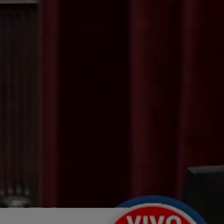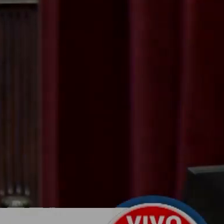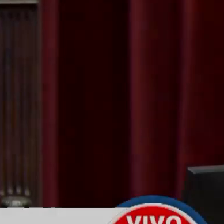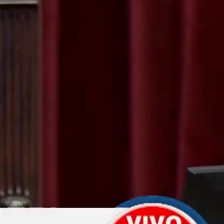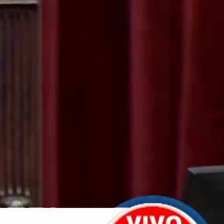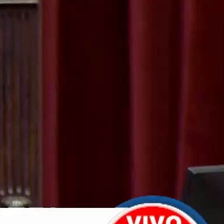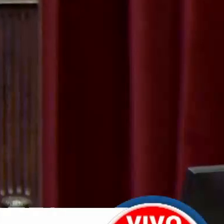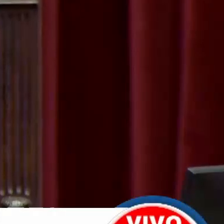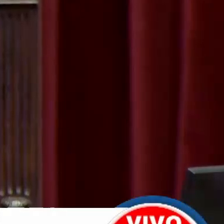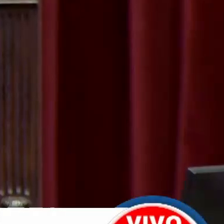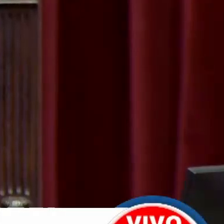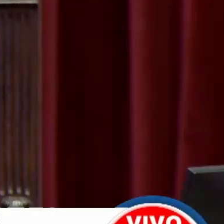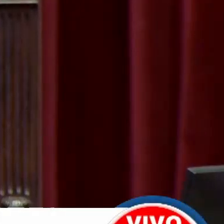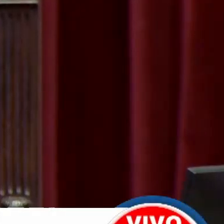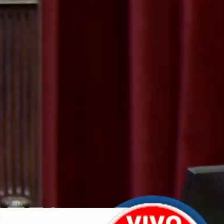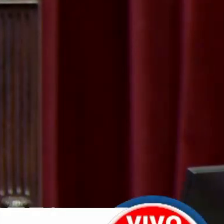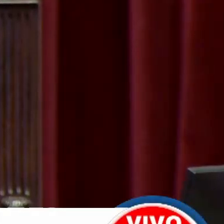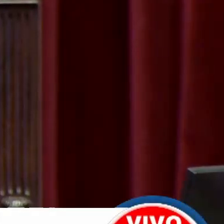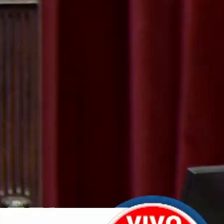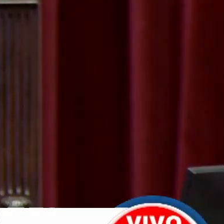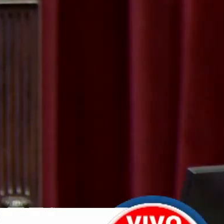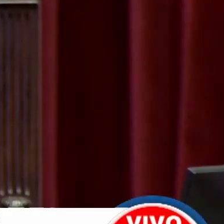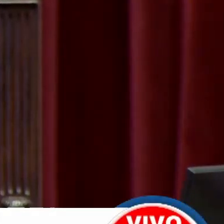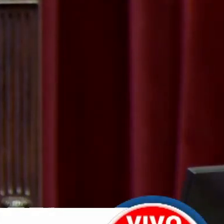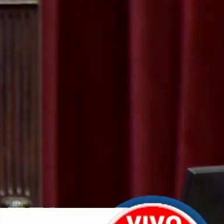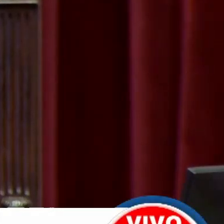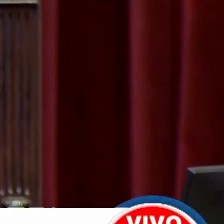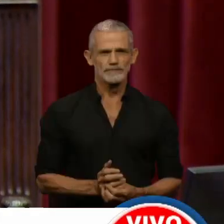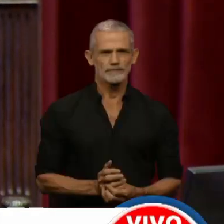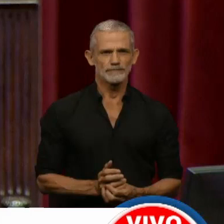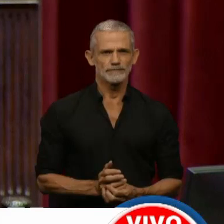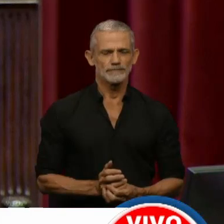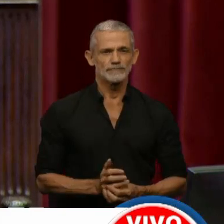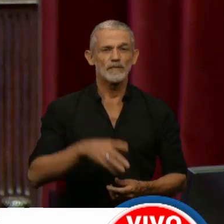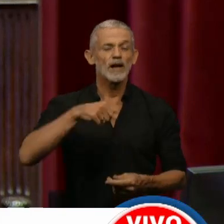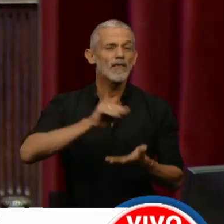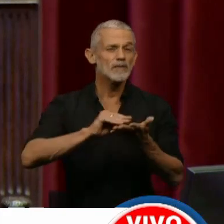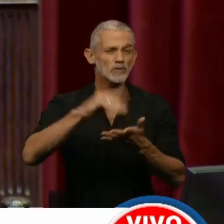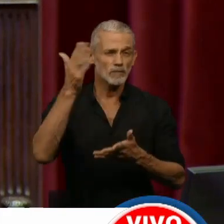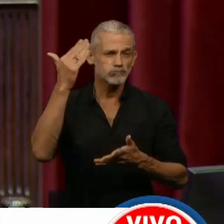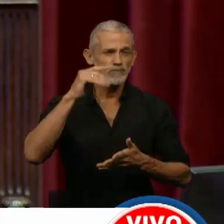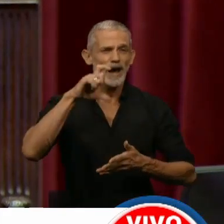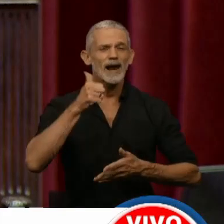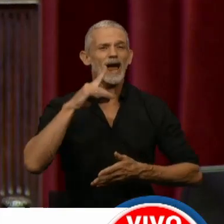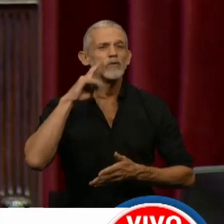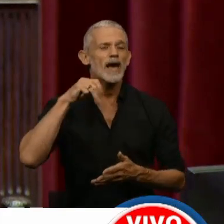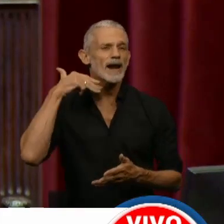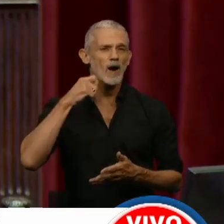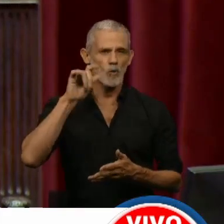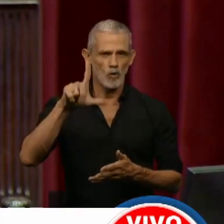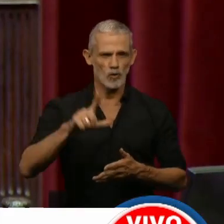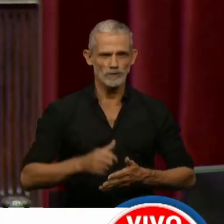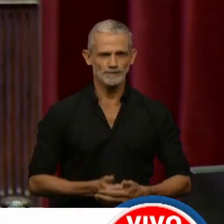Para el apartamento del reglamento referido tiene la palabra la diputada Claudia Najul.